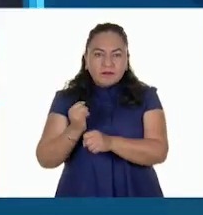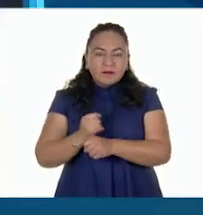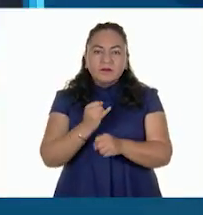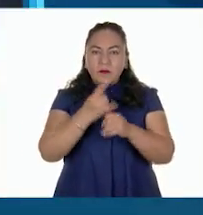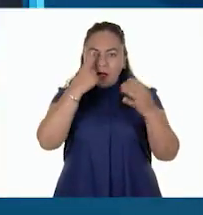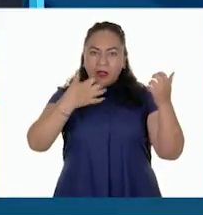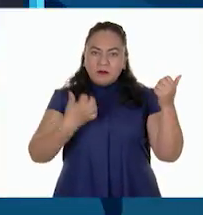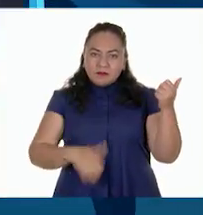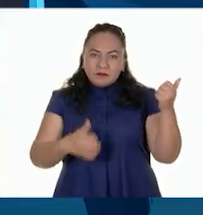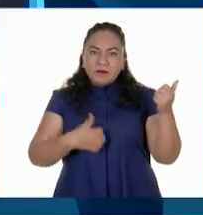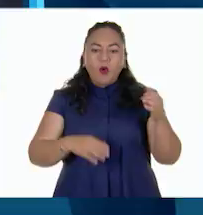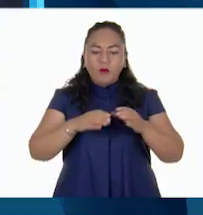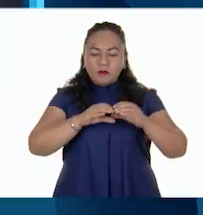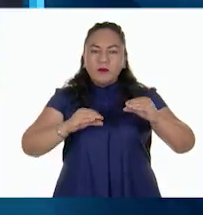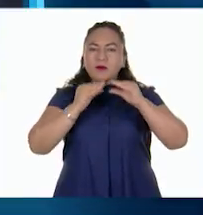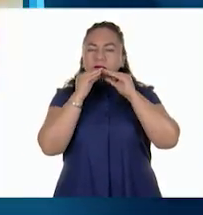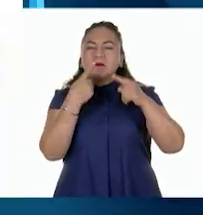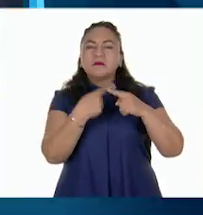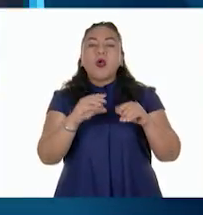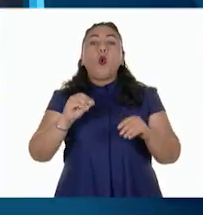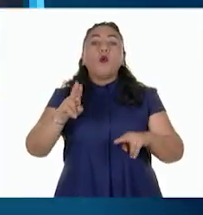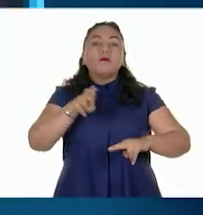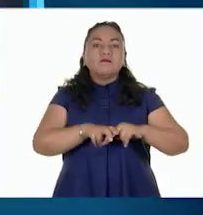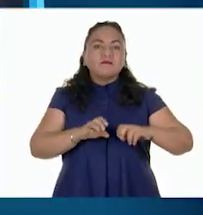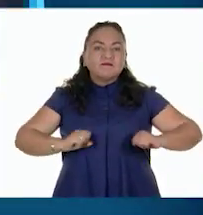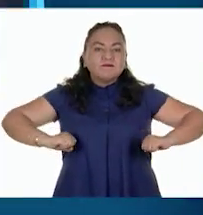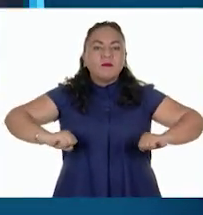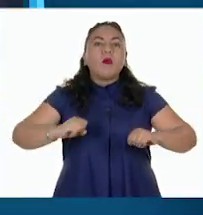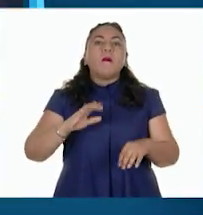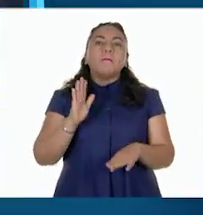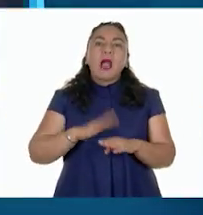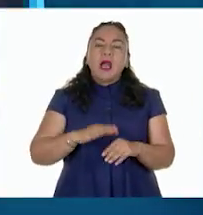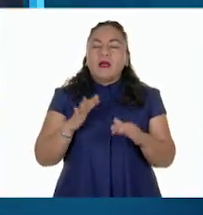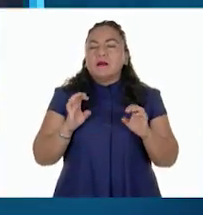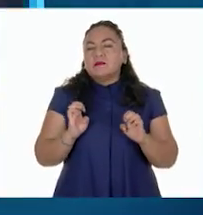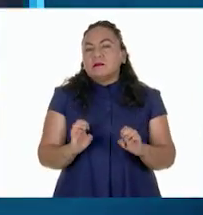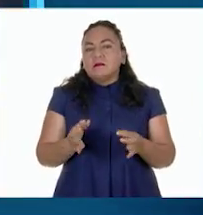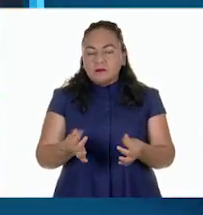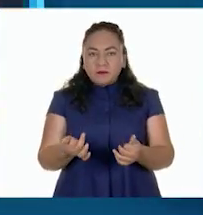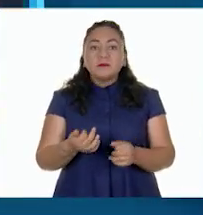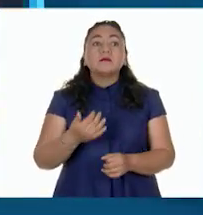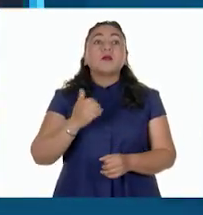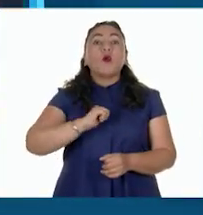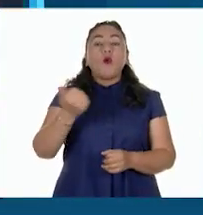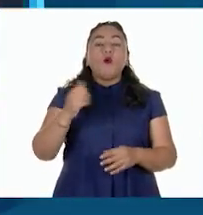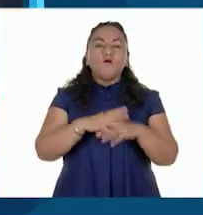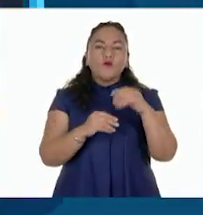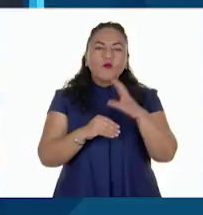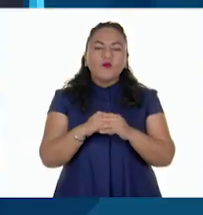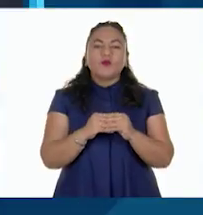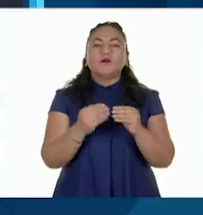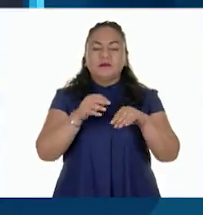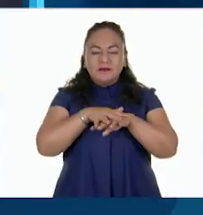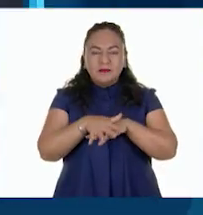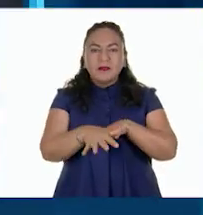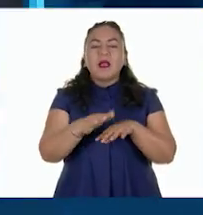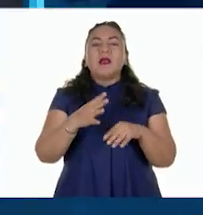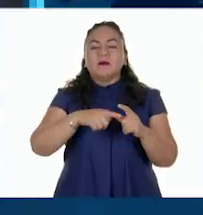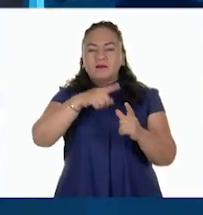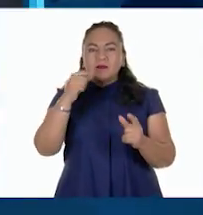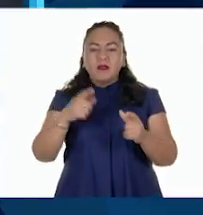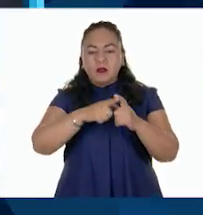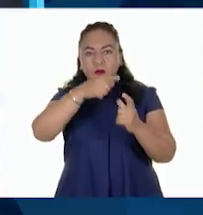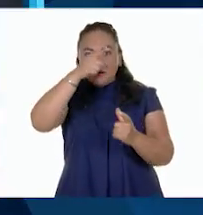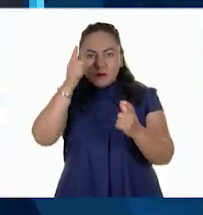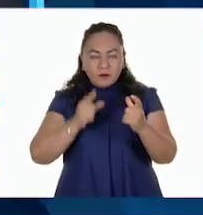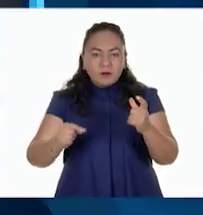musicales y muebles finos. Los productos no maderables, como frutos, fibras, ceras, pencas y